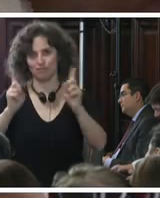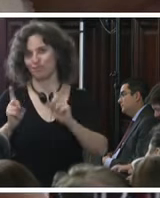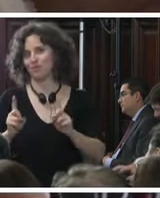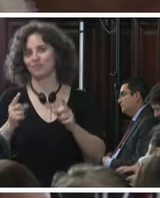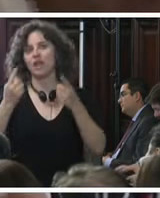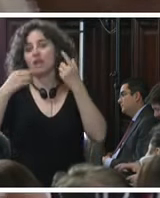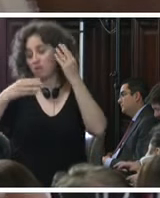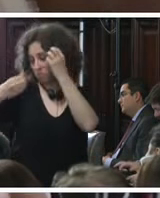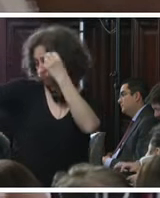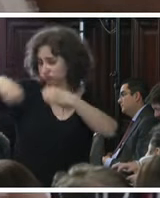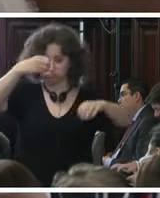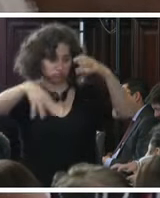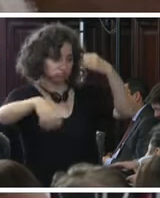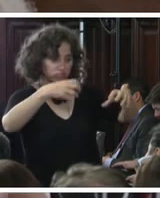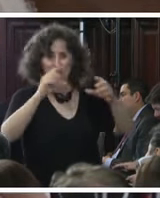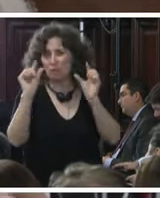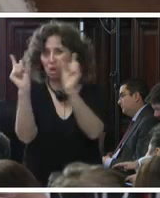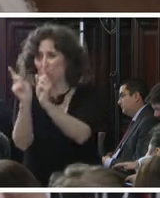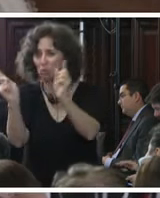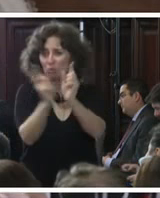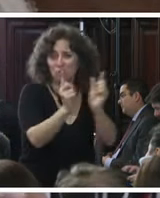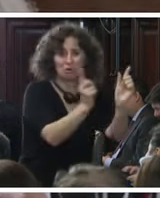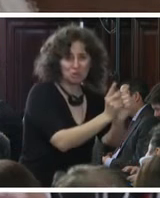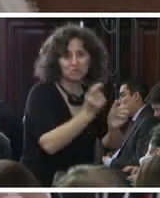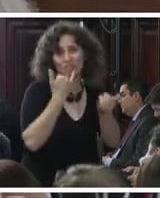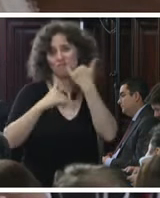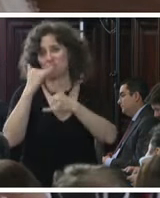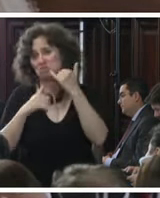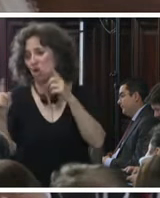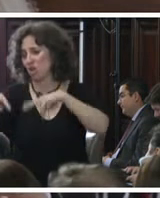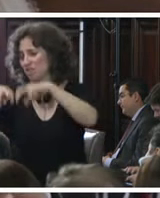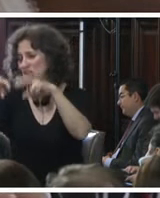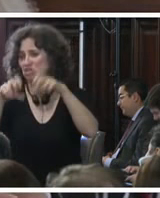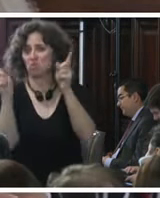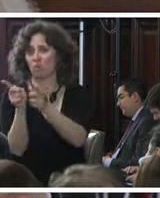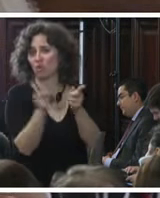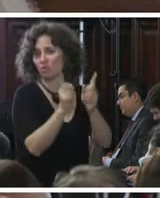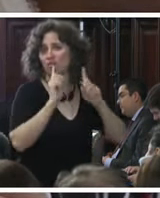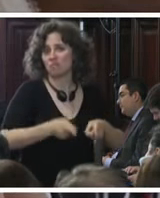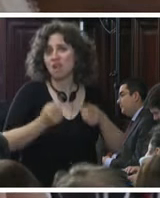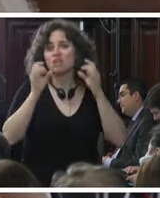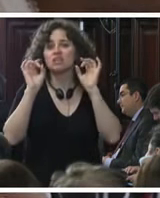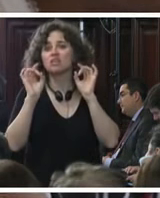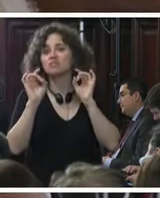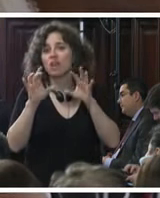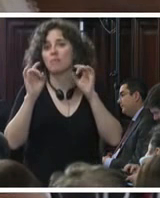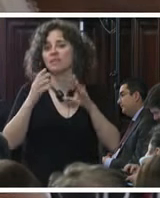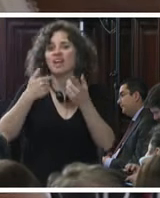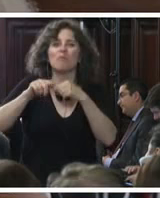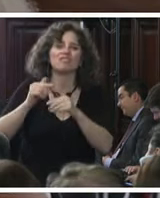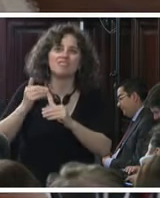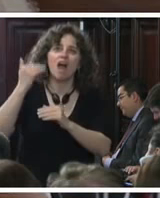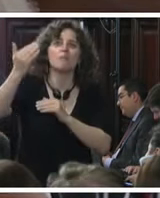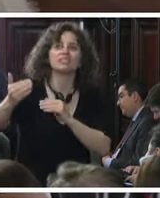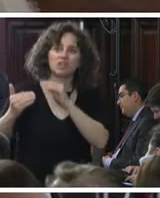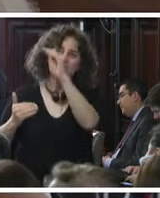diluyan en aspectos muy concretos donde sin agotarse las líneas de investigación simplemente se van palomeando algunos